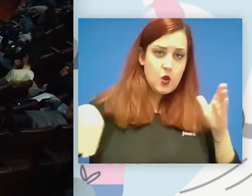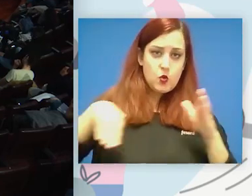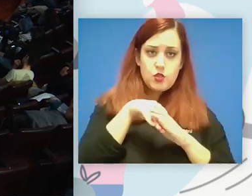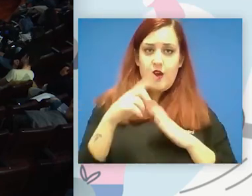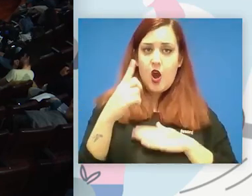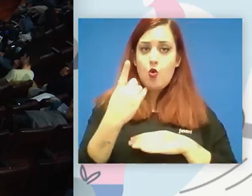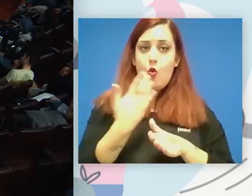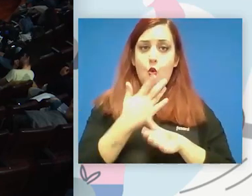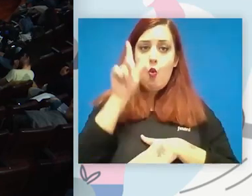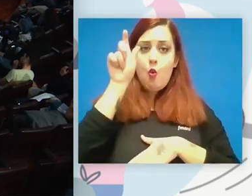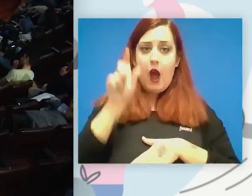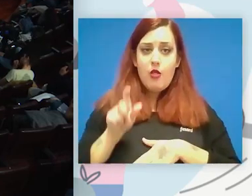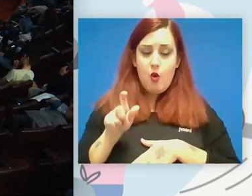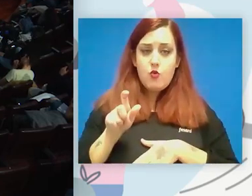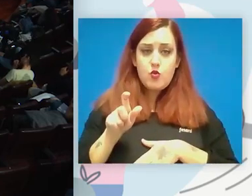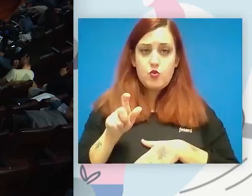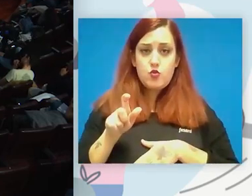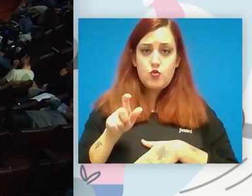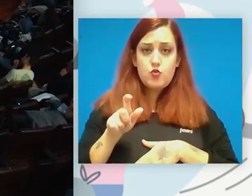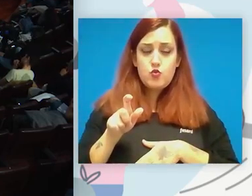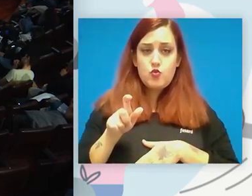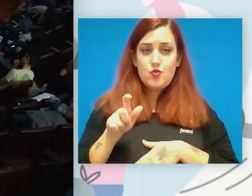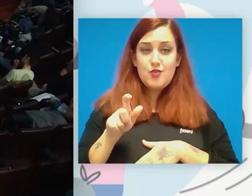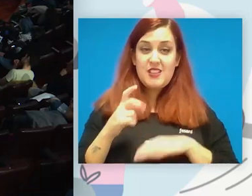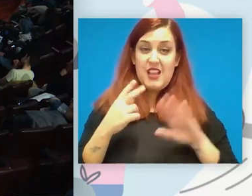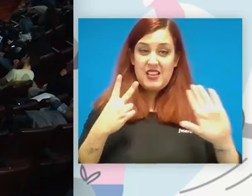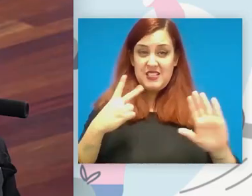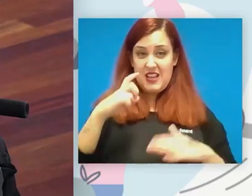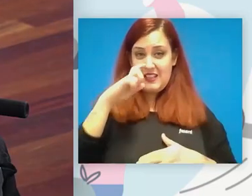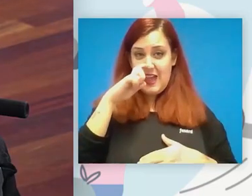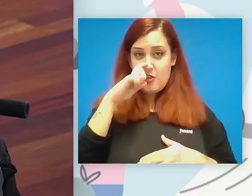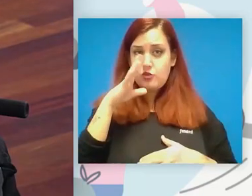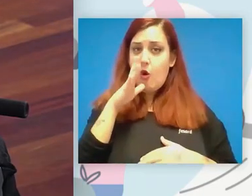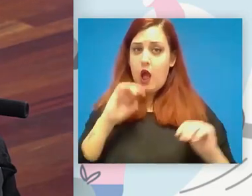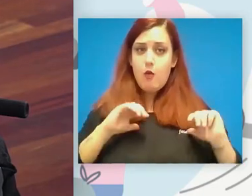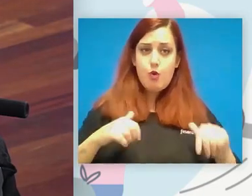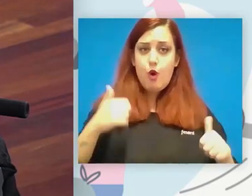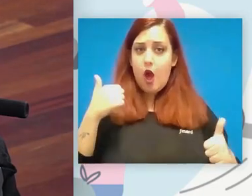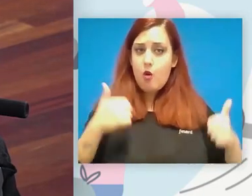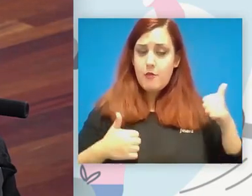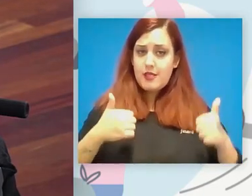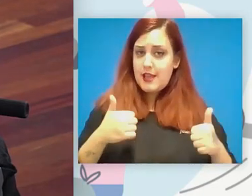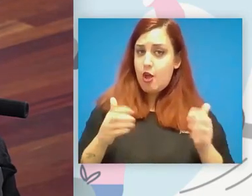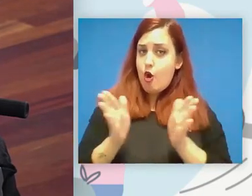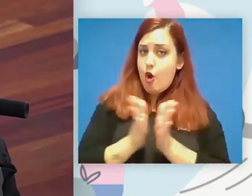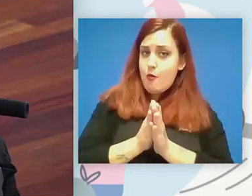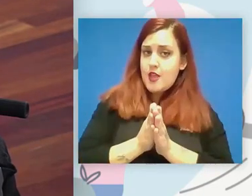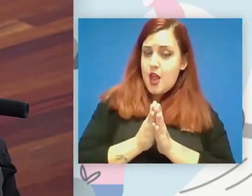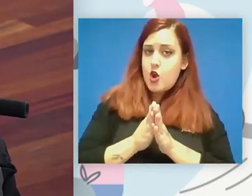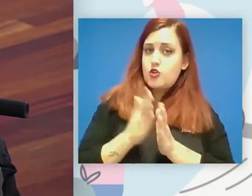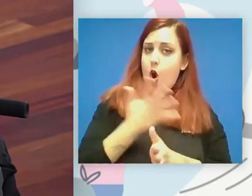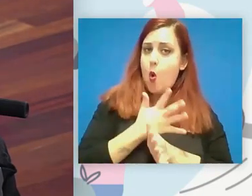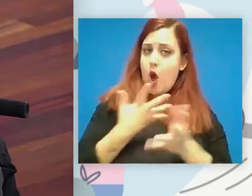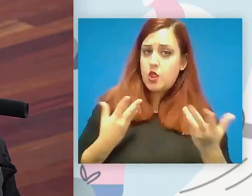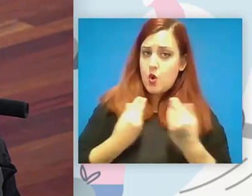que está bueno tiene 7 años y está empezando a competir todos sus compañeros están jugando con él